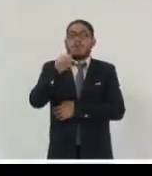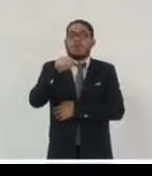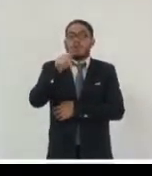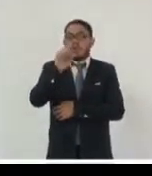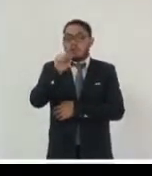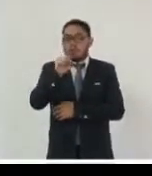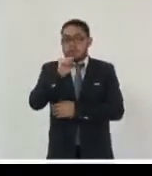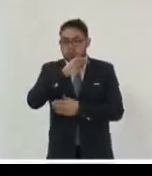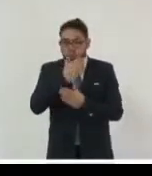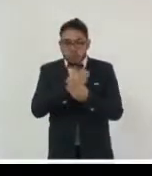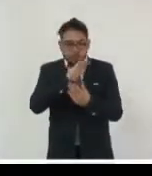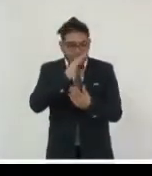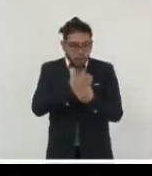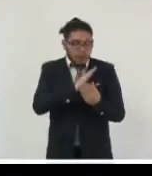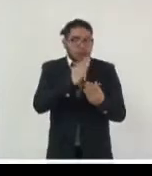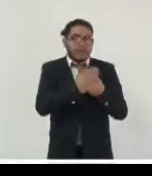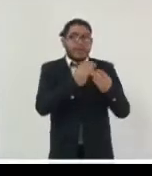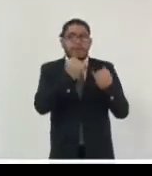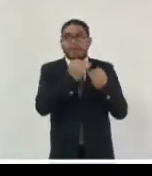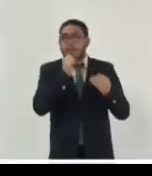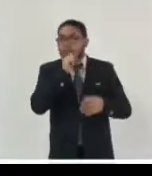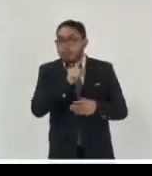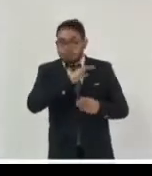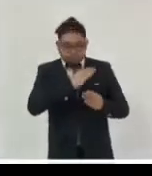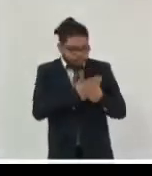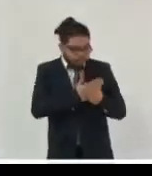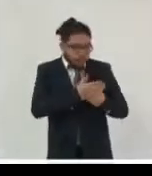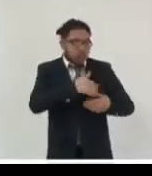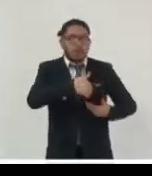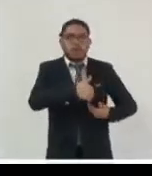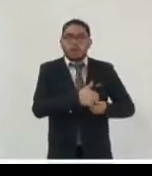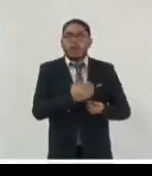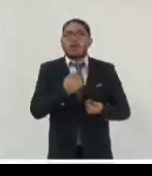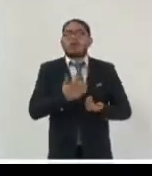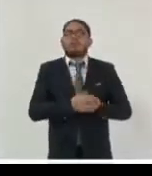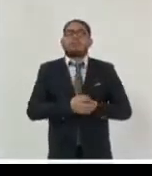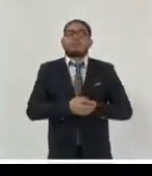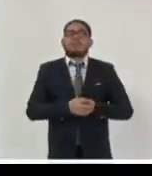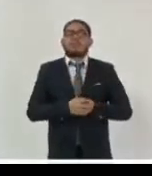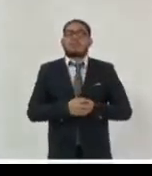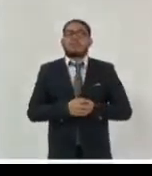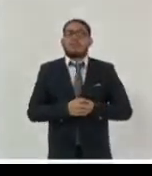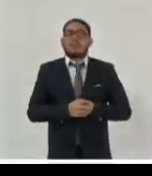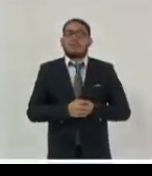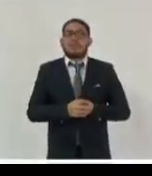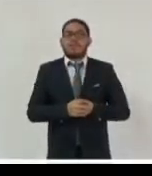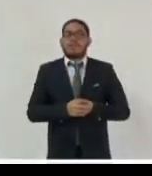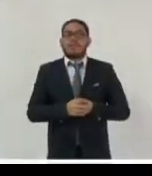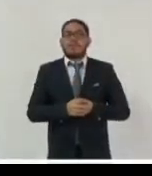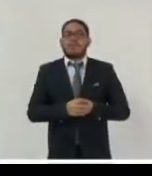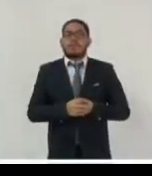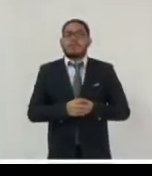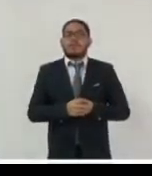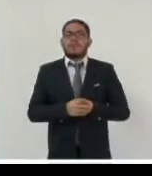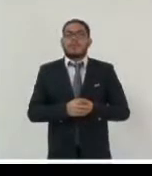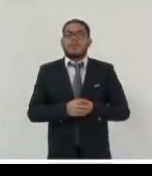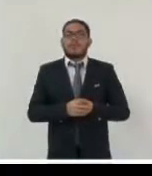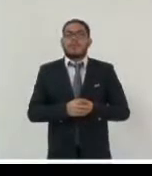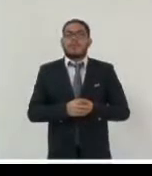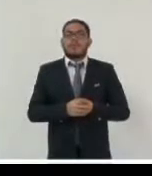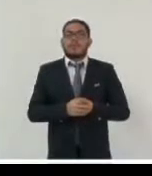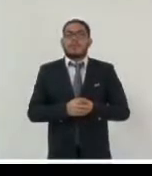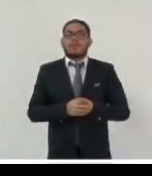y la sociedad no nos va a esperar y la industria menos nos va a esperar a que nosotros